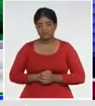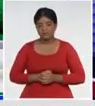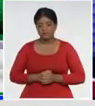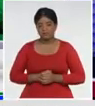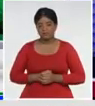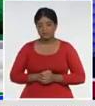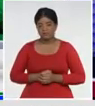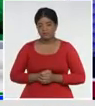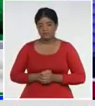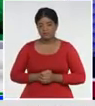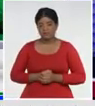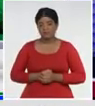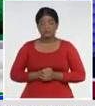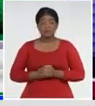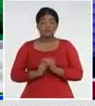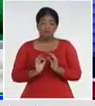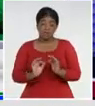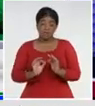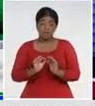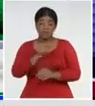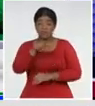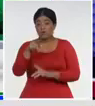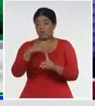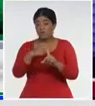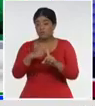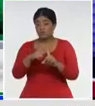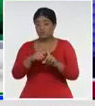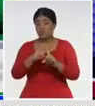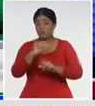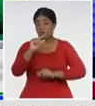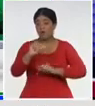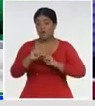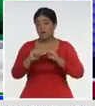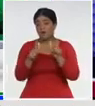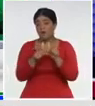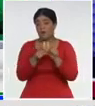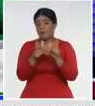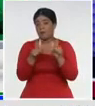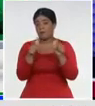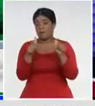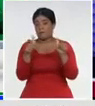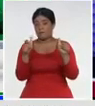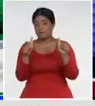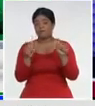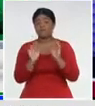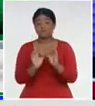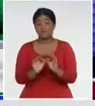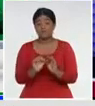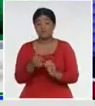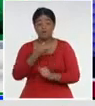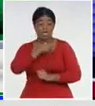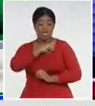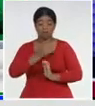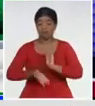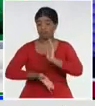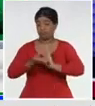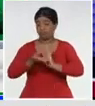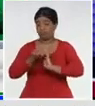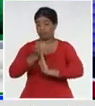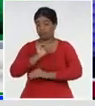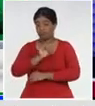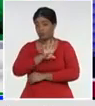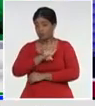vayan, incrementando, y, con estas 744, del día de ayer, ya,